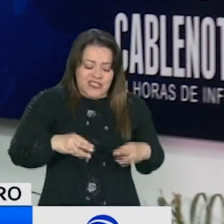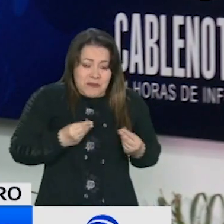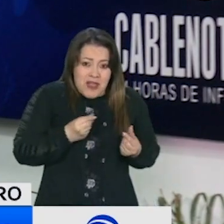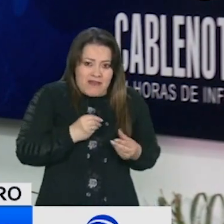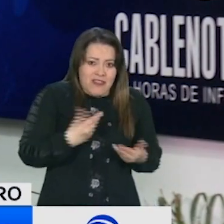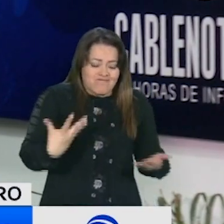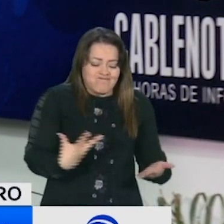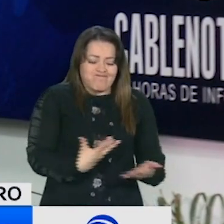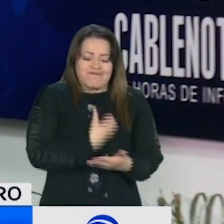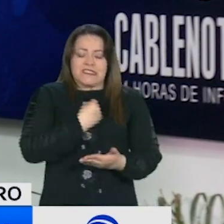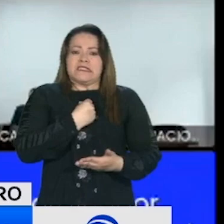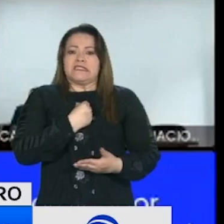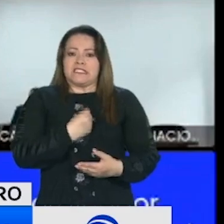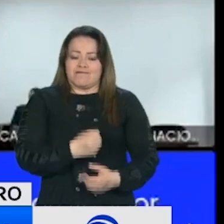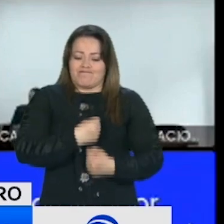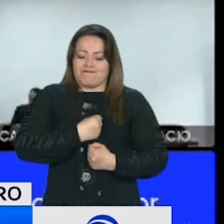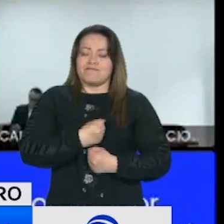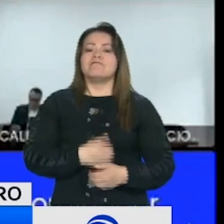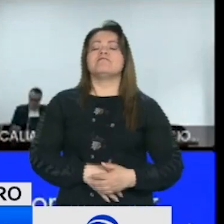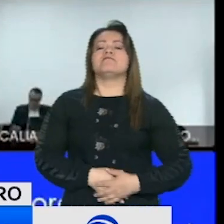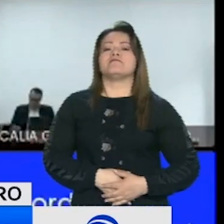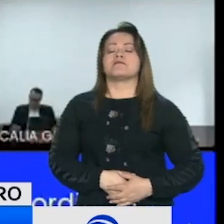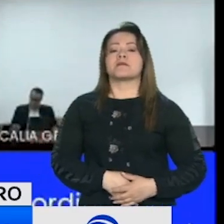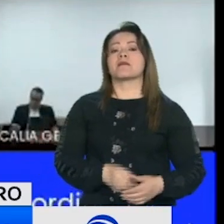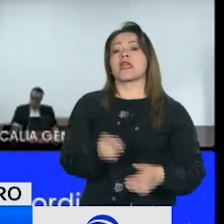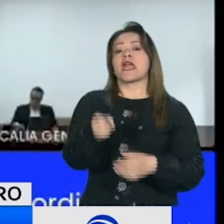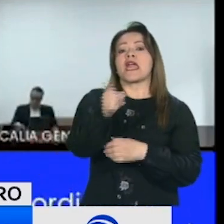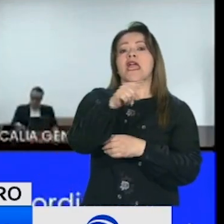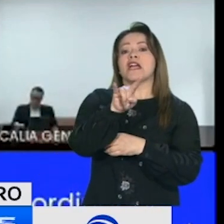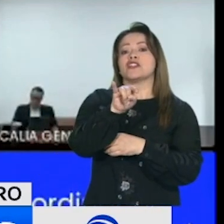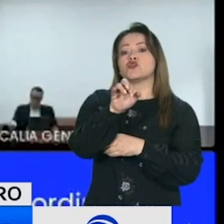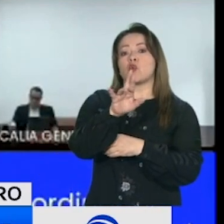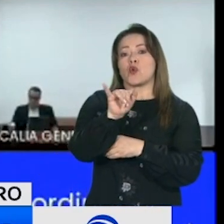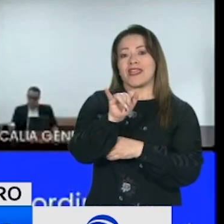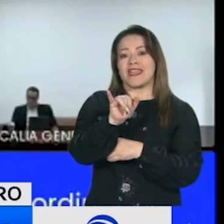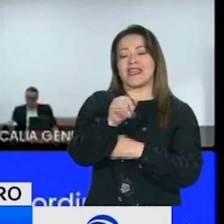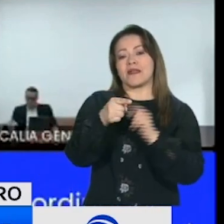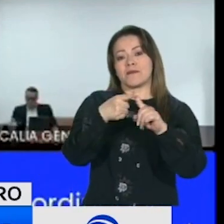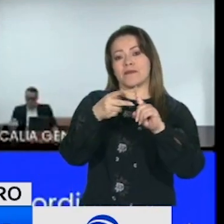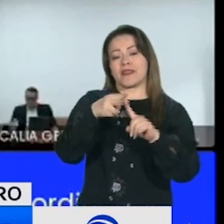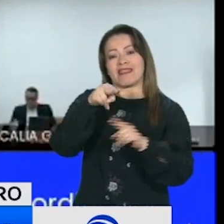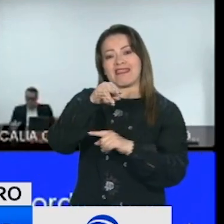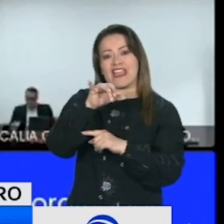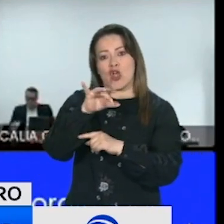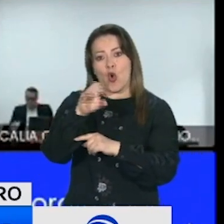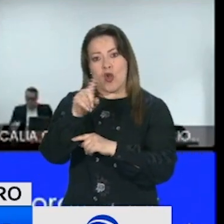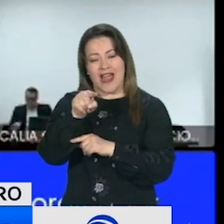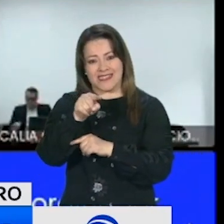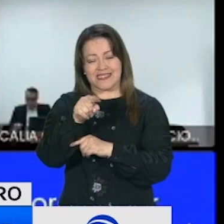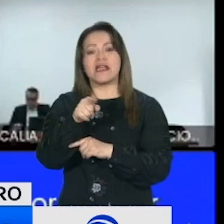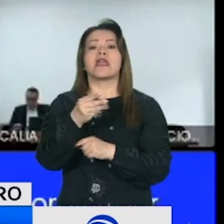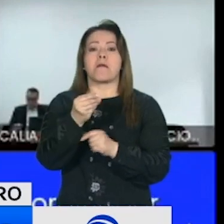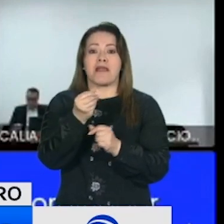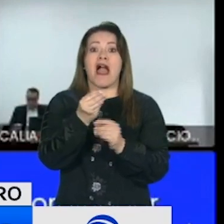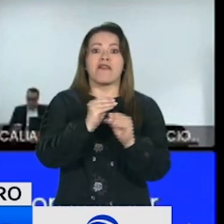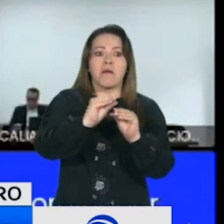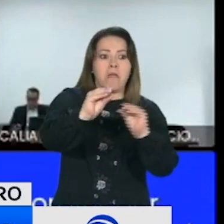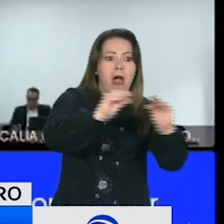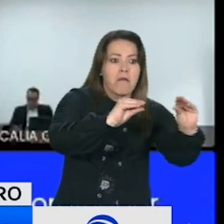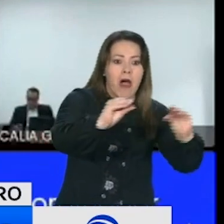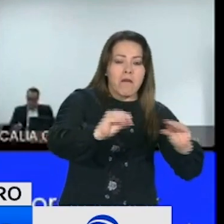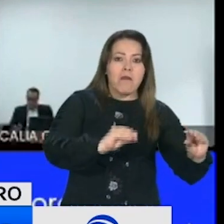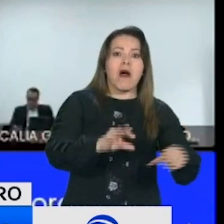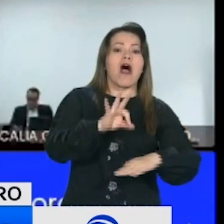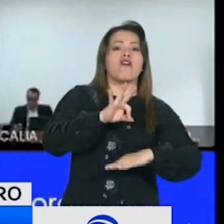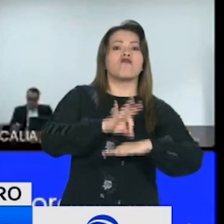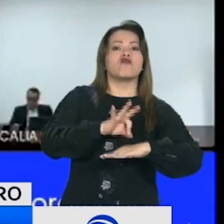gobernación del Atlántico. Daisuri y Nicolás reciben a través de Pedro y Mangi Name, dinero que Gustavo de la Osa por la